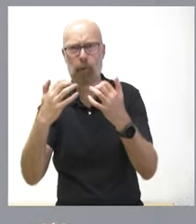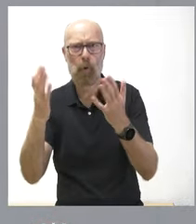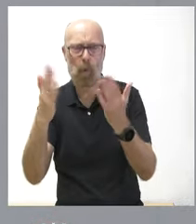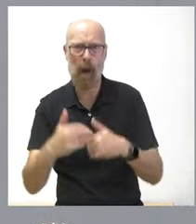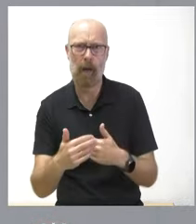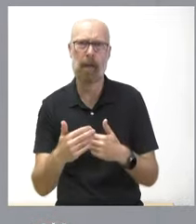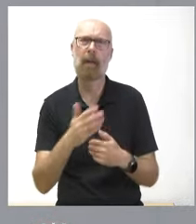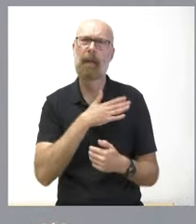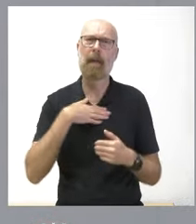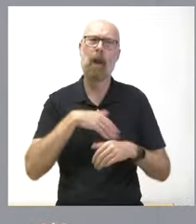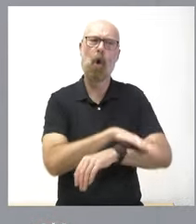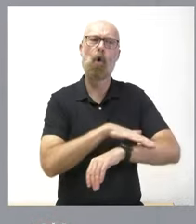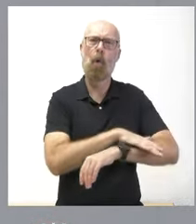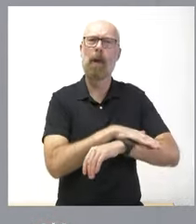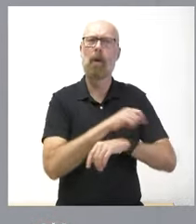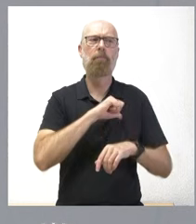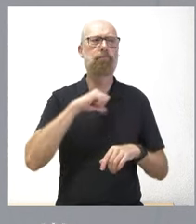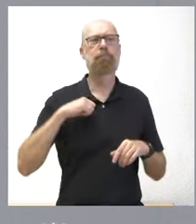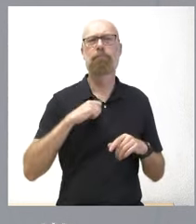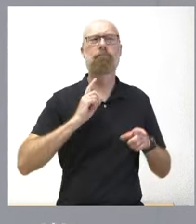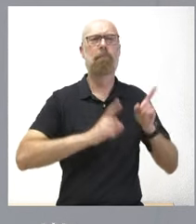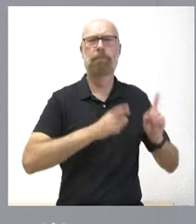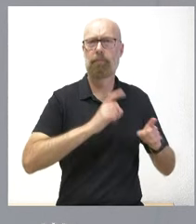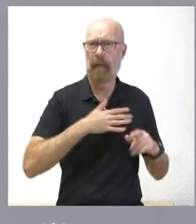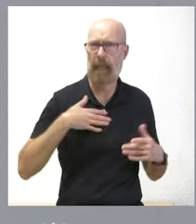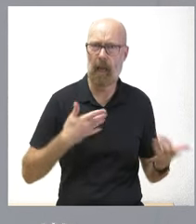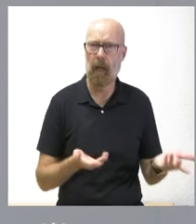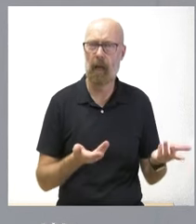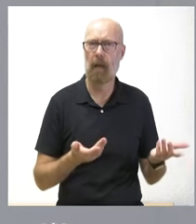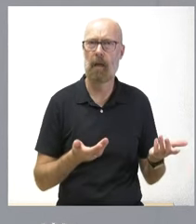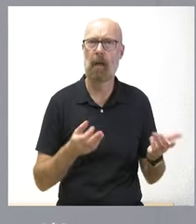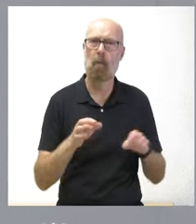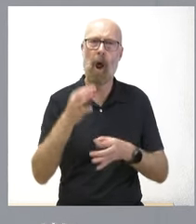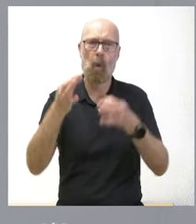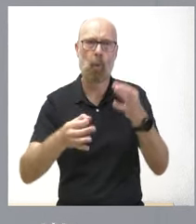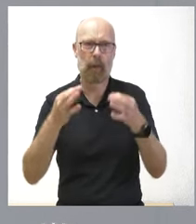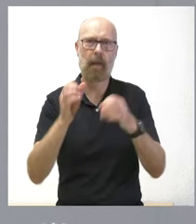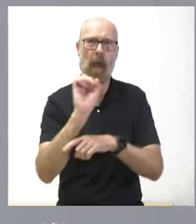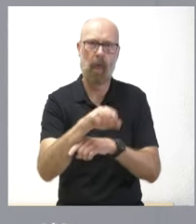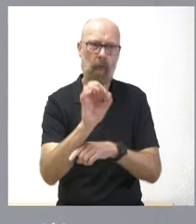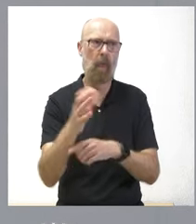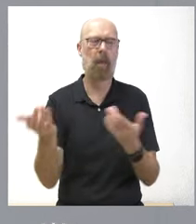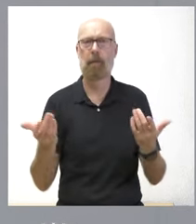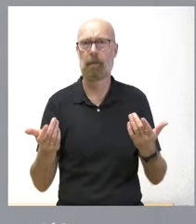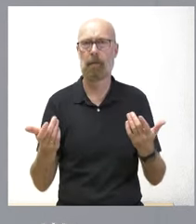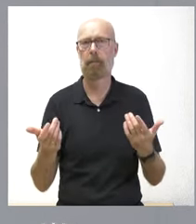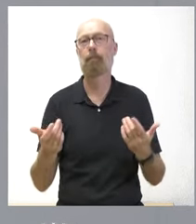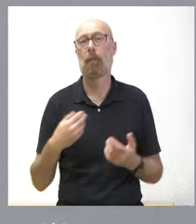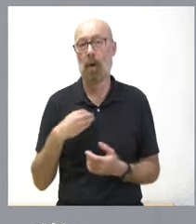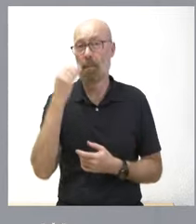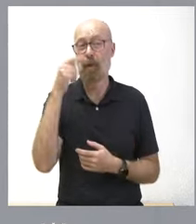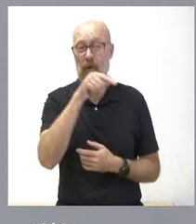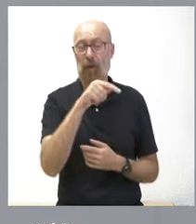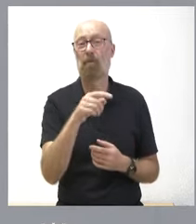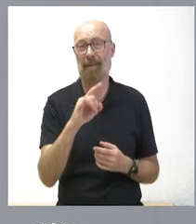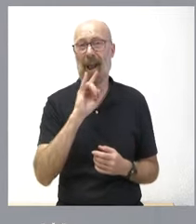y se quiere gobernar sin el papel que en el ámbito de la justicia corresponde al Poder Judicial. Y yo creo que eso es un